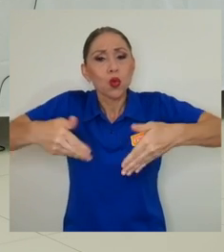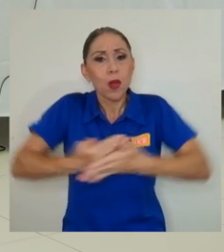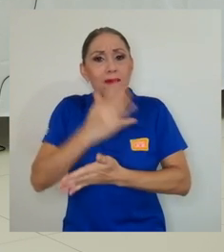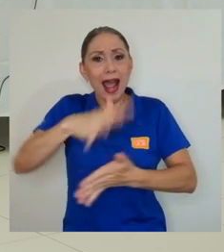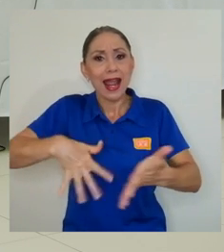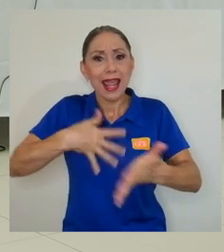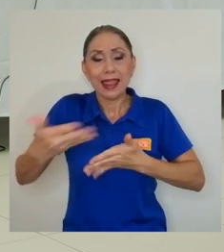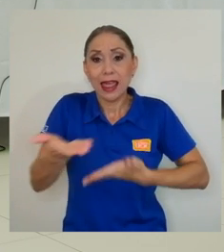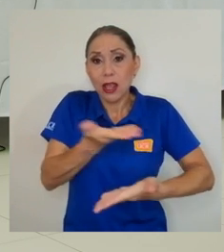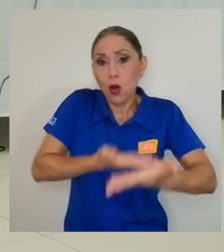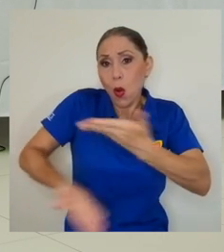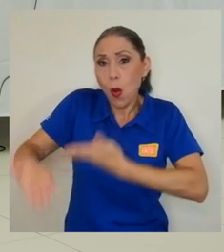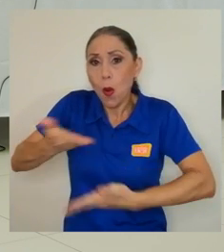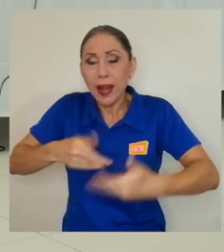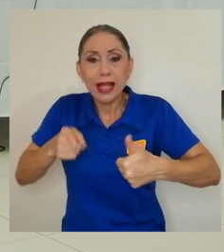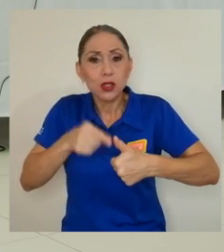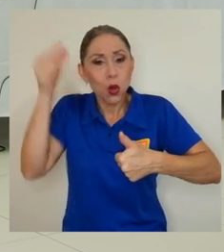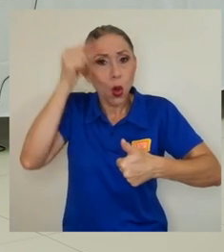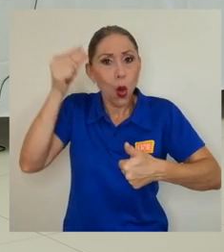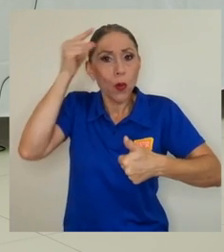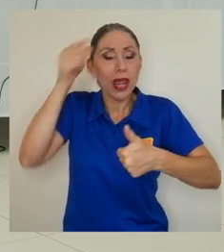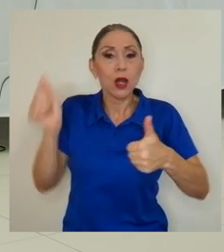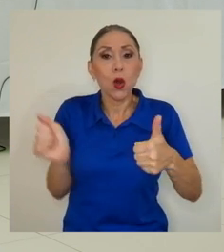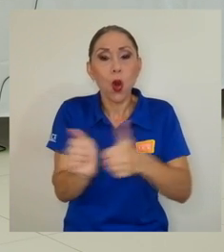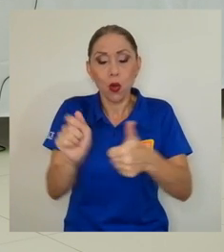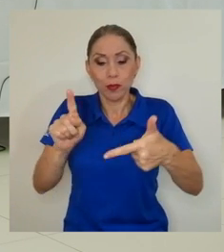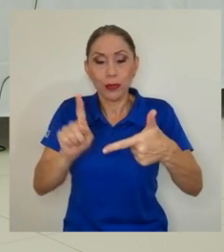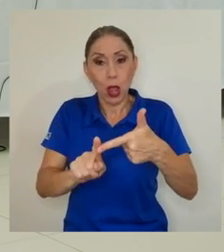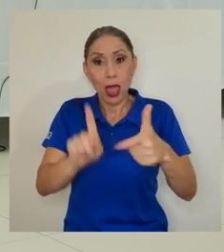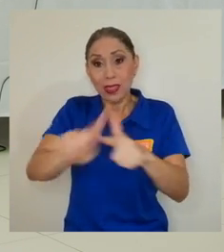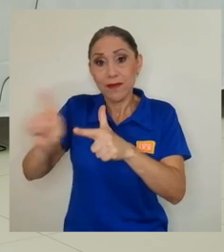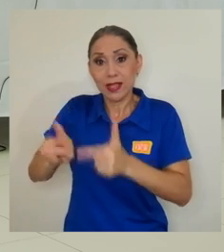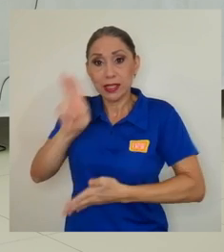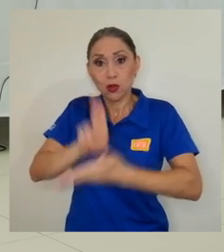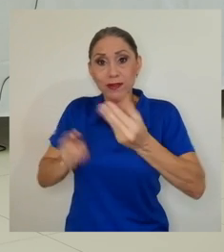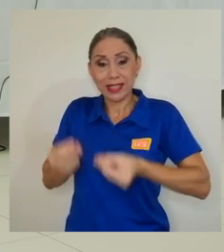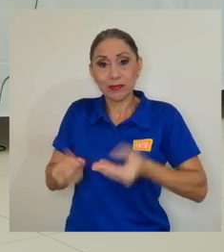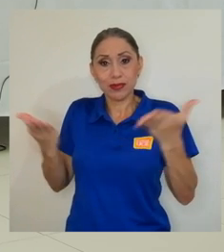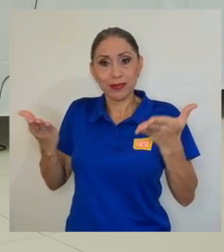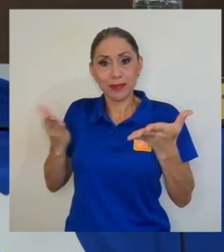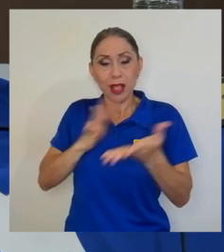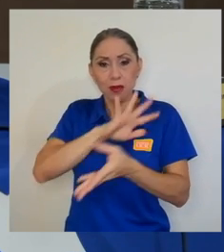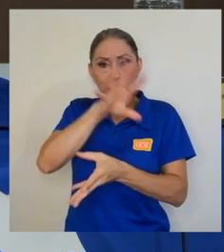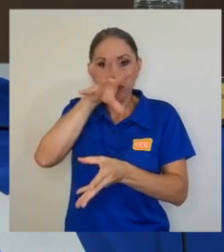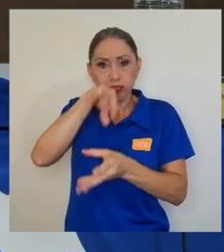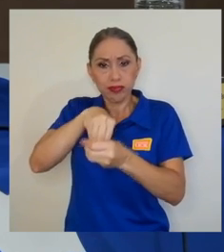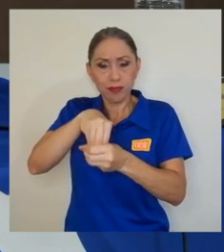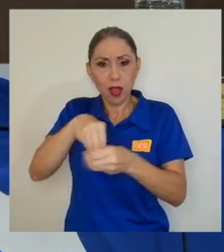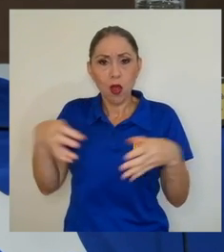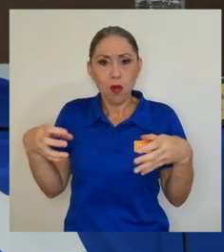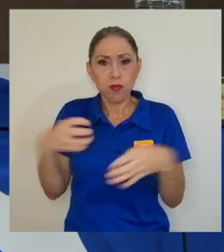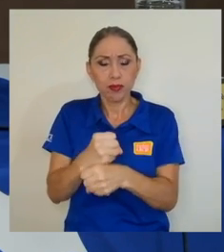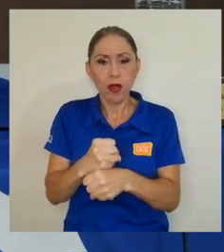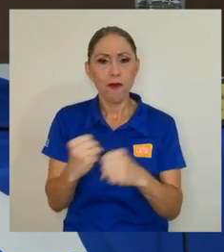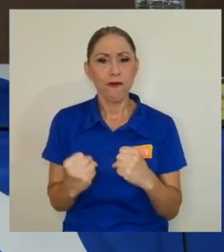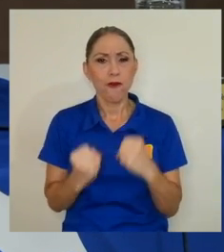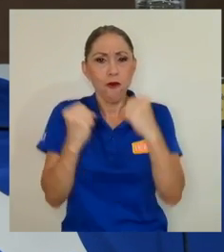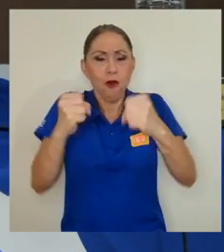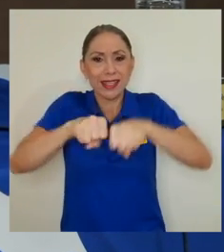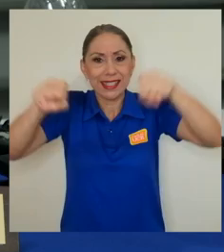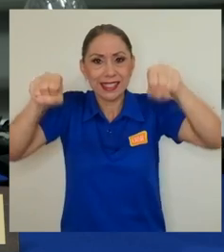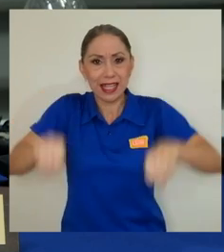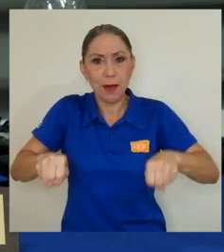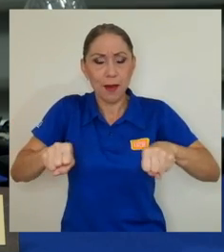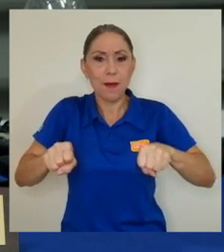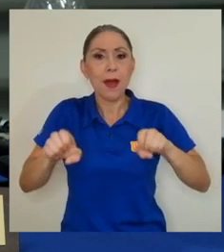de cooperación entre el Gobierno y las universidades estatales que integra el fortalecimiento del sistema educativo en su